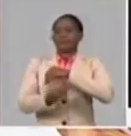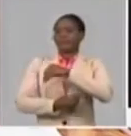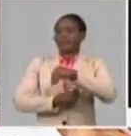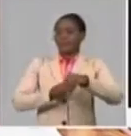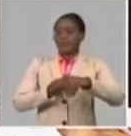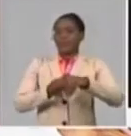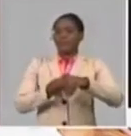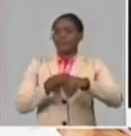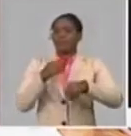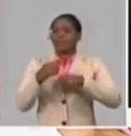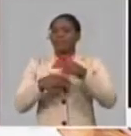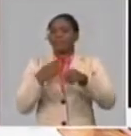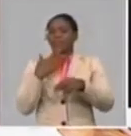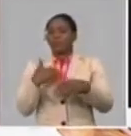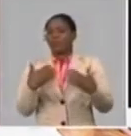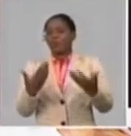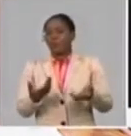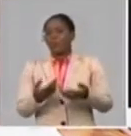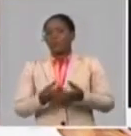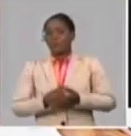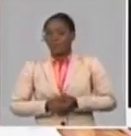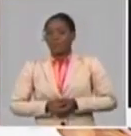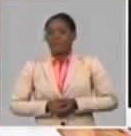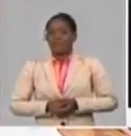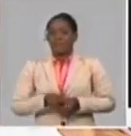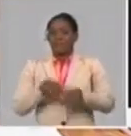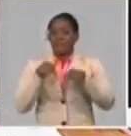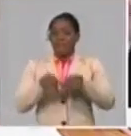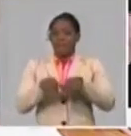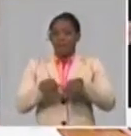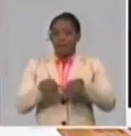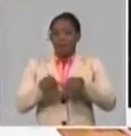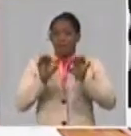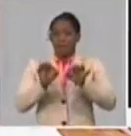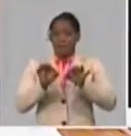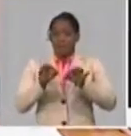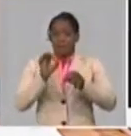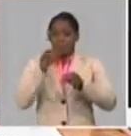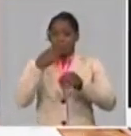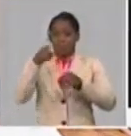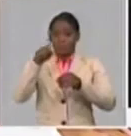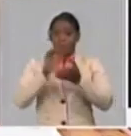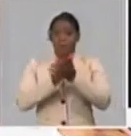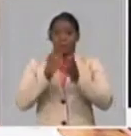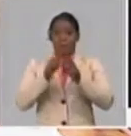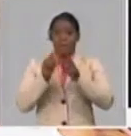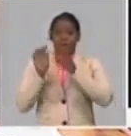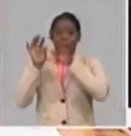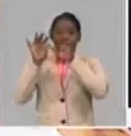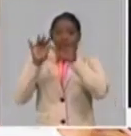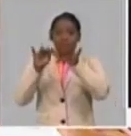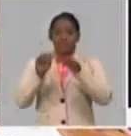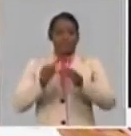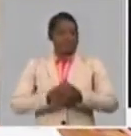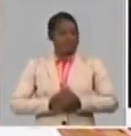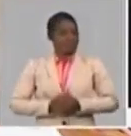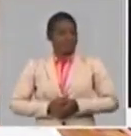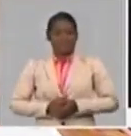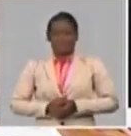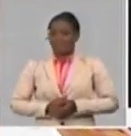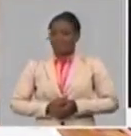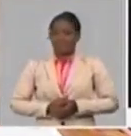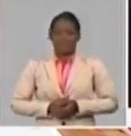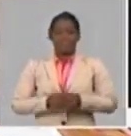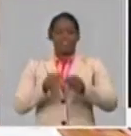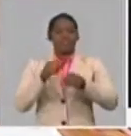tradicionales en que lo desarrollamos. En esta ocasión no habrá desfiles masivos, coloridos, como es tradicional. Y esa